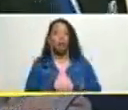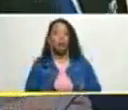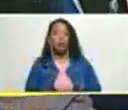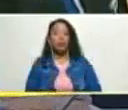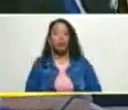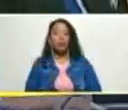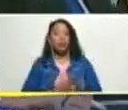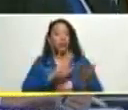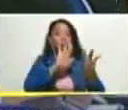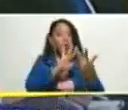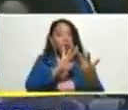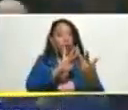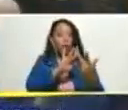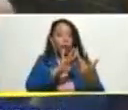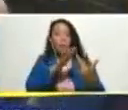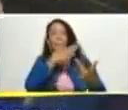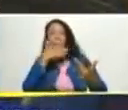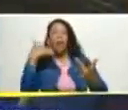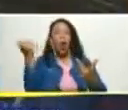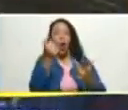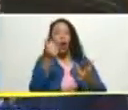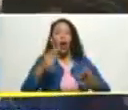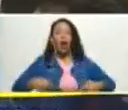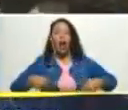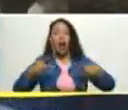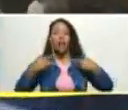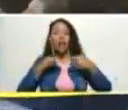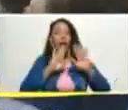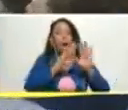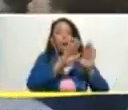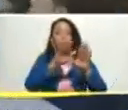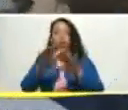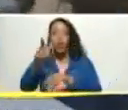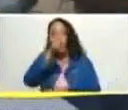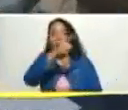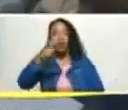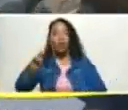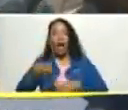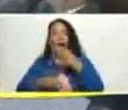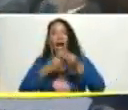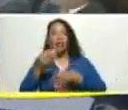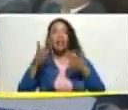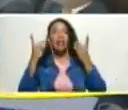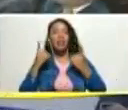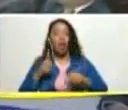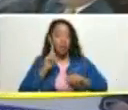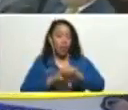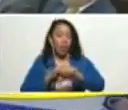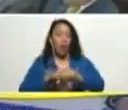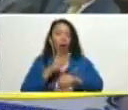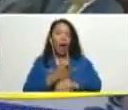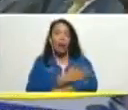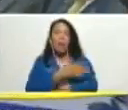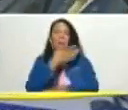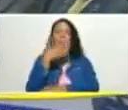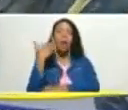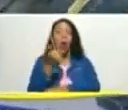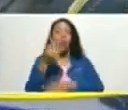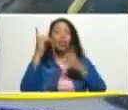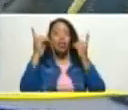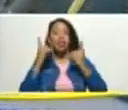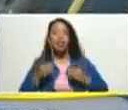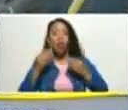conectarse y mejorar la vida de la gente tomar decisiones a tiempo tomar las mejores decisiones